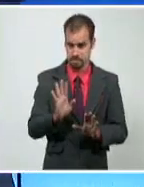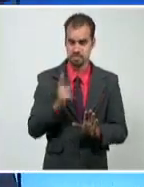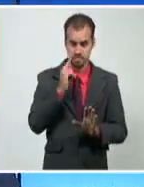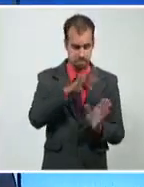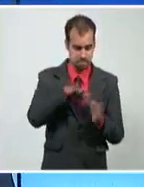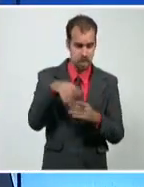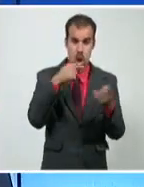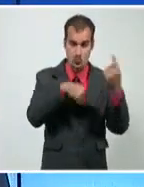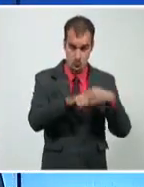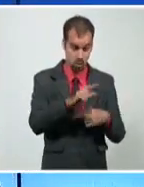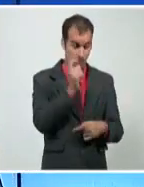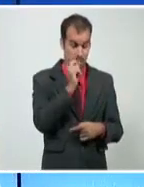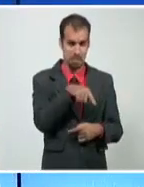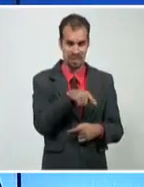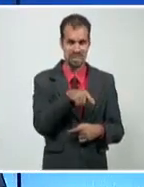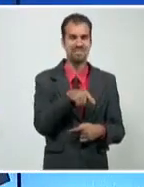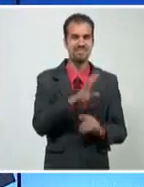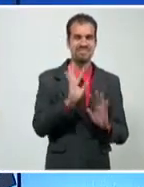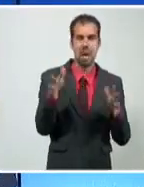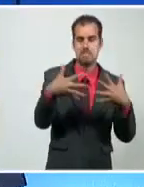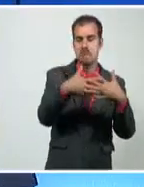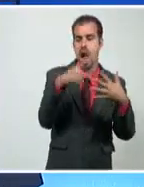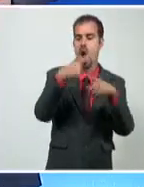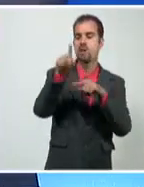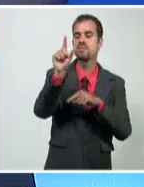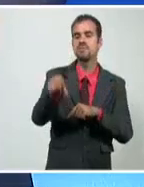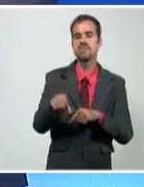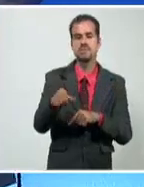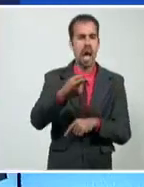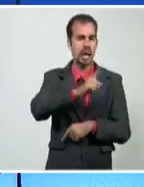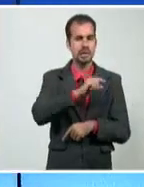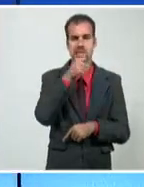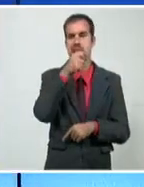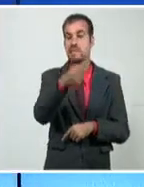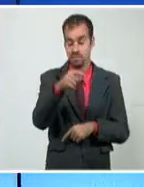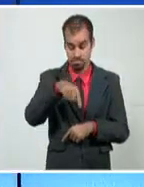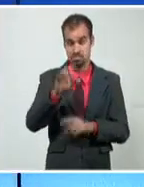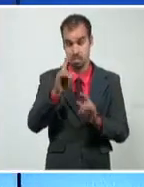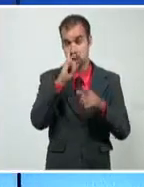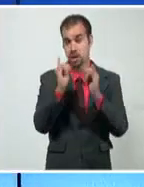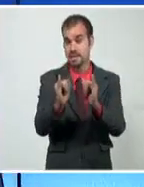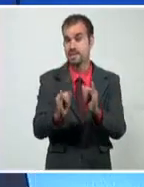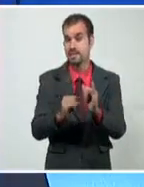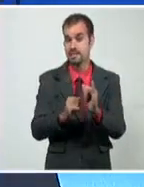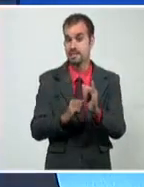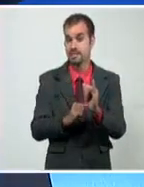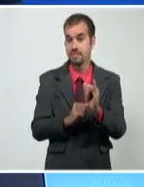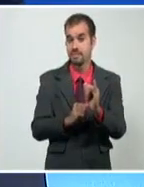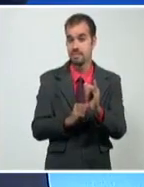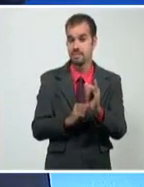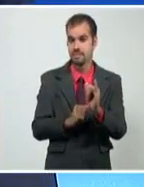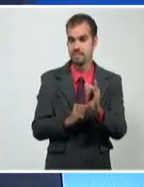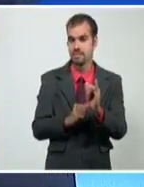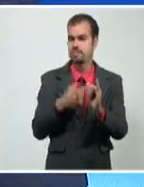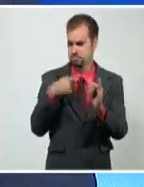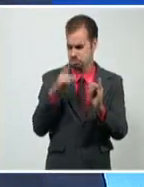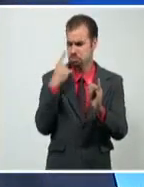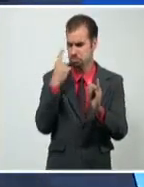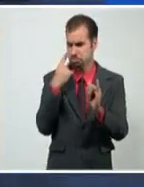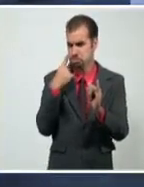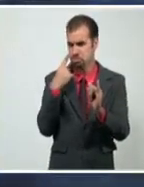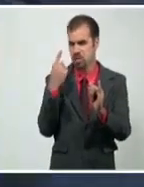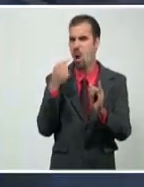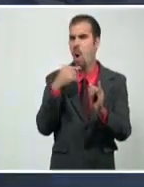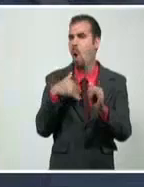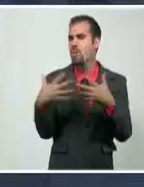y se solidariza con otra que ayer fue denunciada en este propio noticiero. Lo acaba de decir. Vean ustedes cómo se